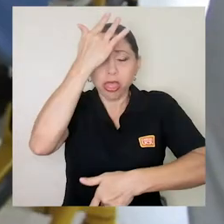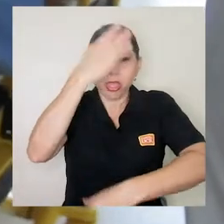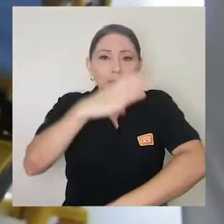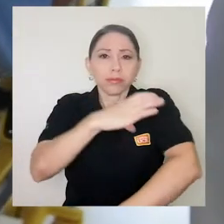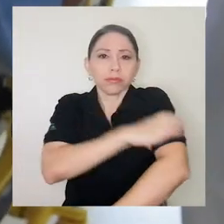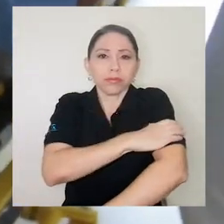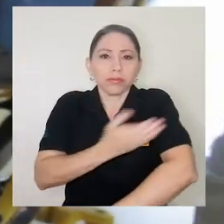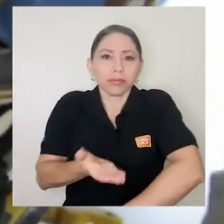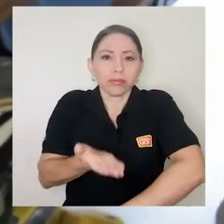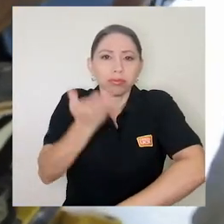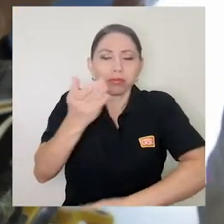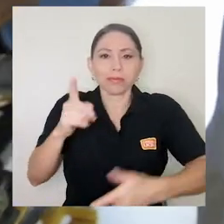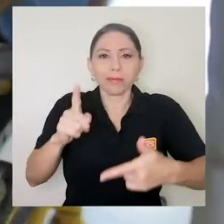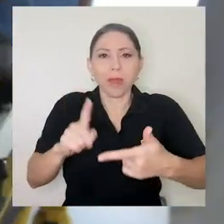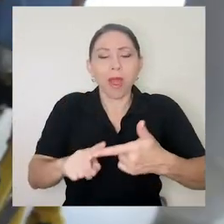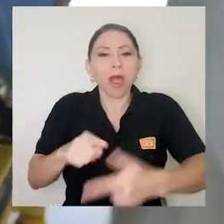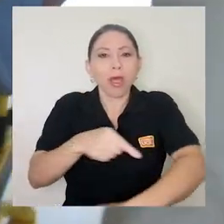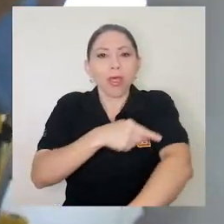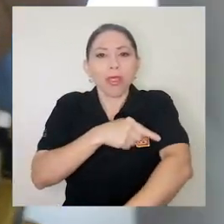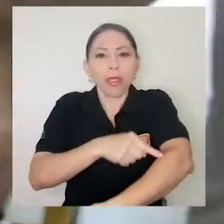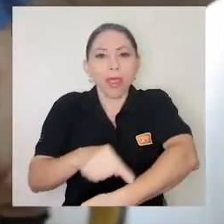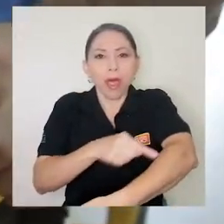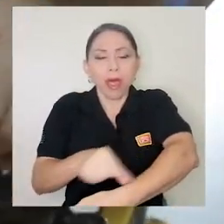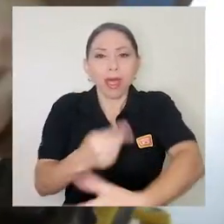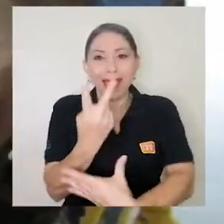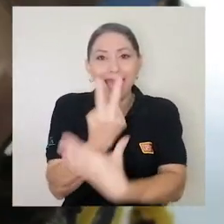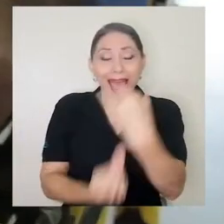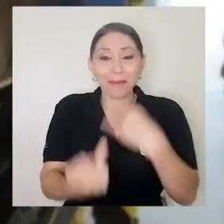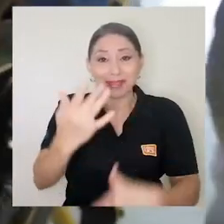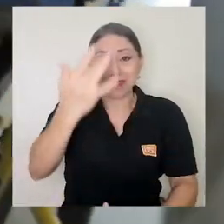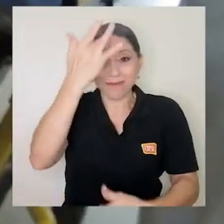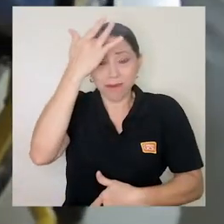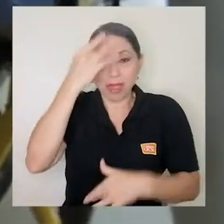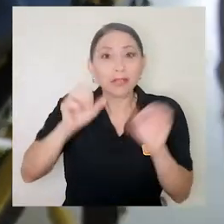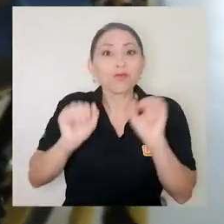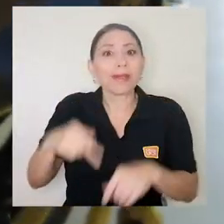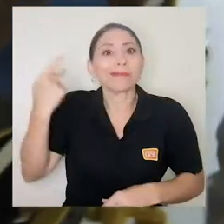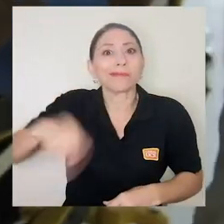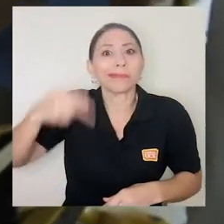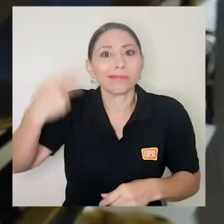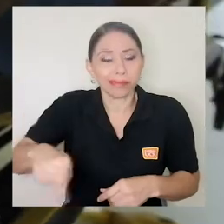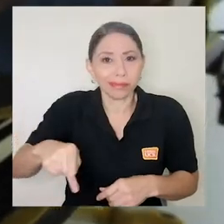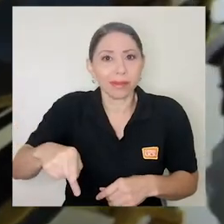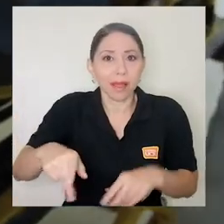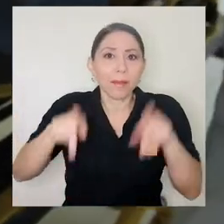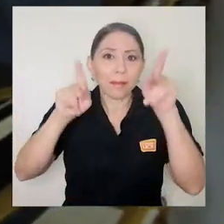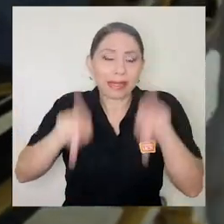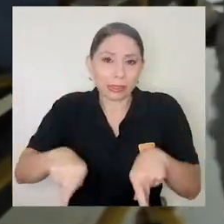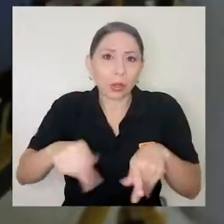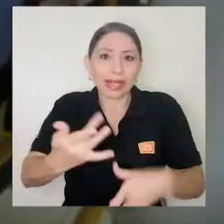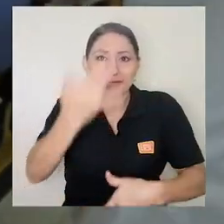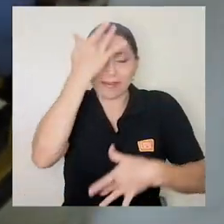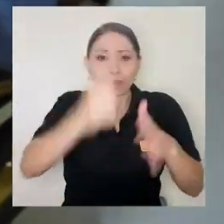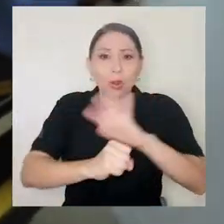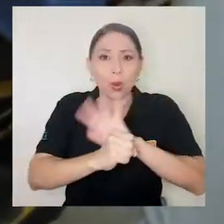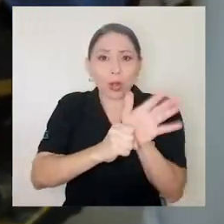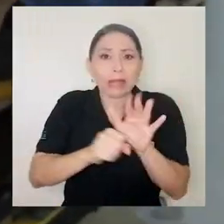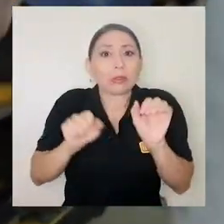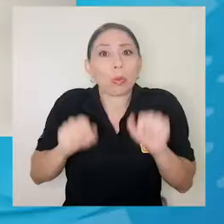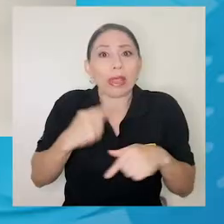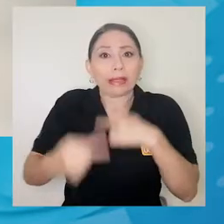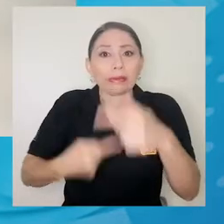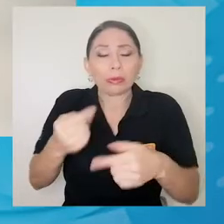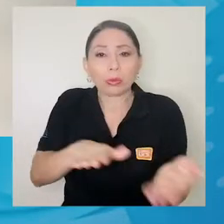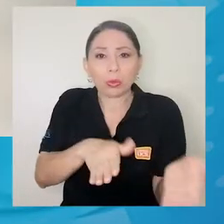Ambas enfermedades son de los factores de riesgo más comunes entre los fallecidos por coronavirus. La hipertensión